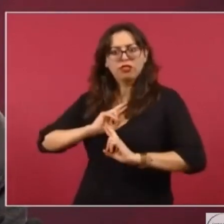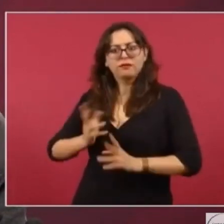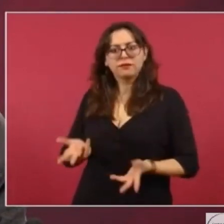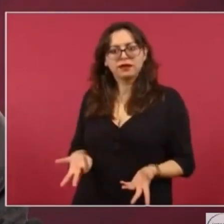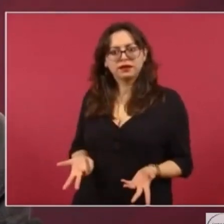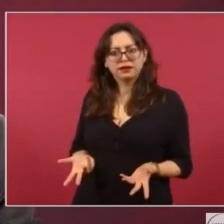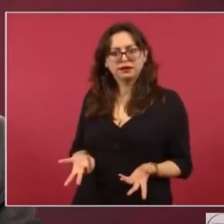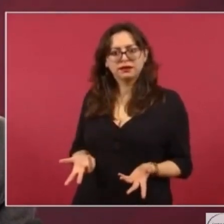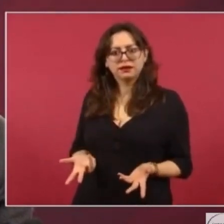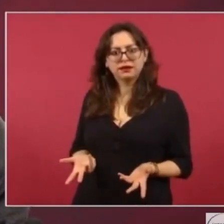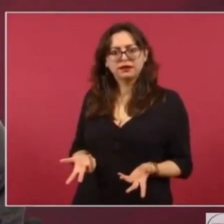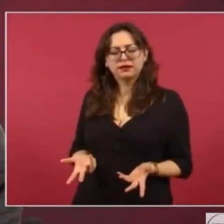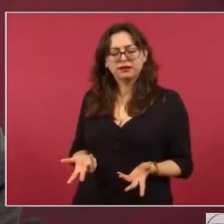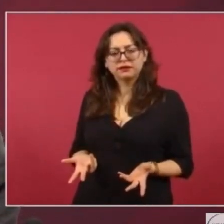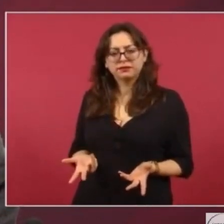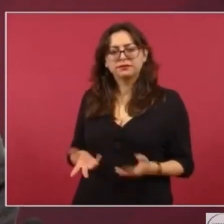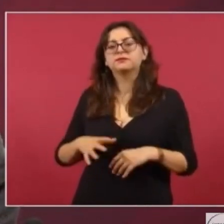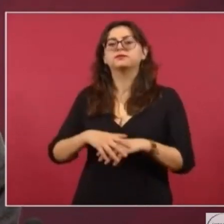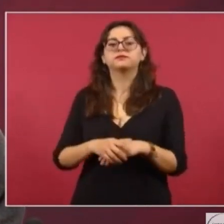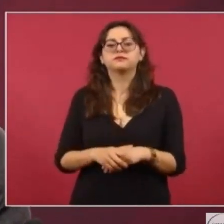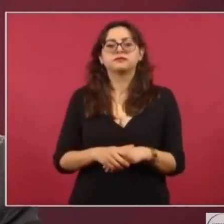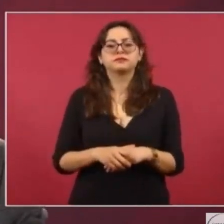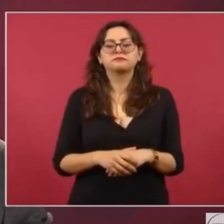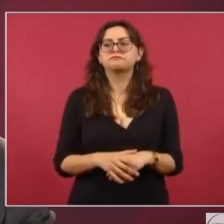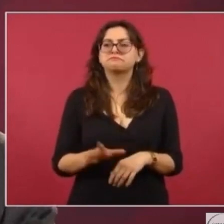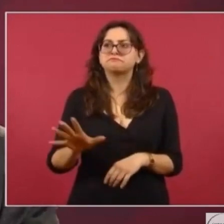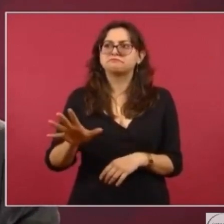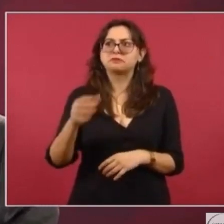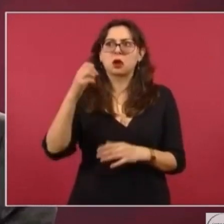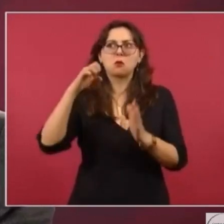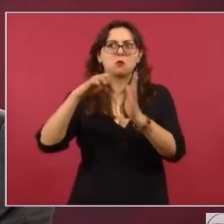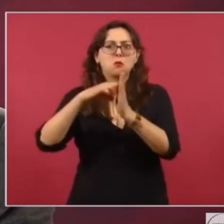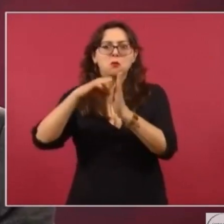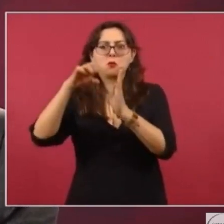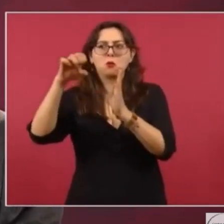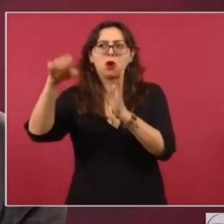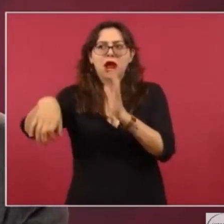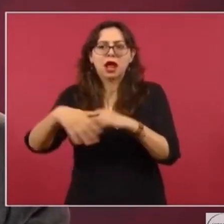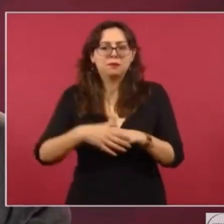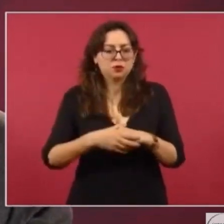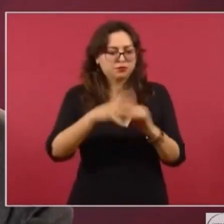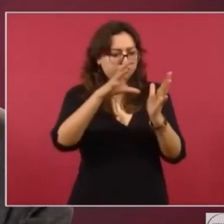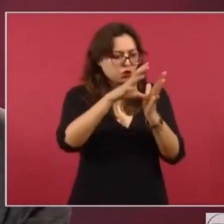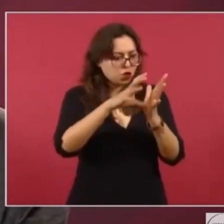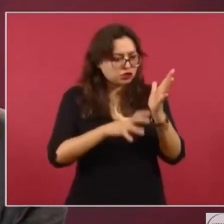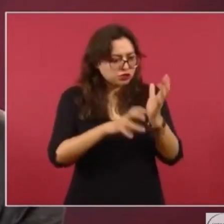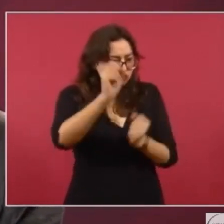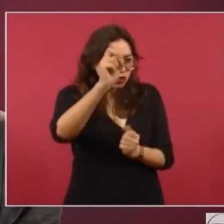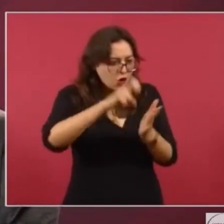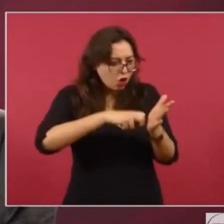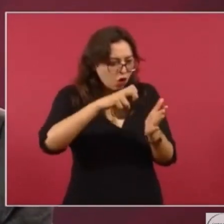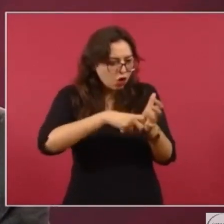la pusieron en correspondencia con el propósito de saquear al país.